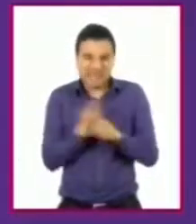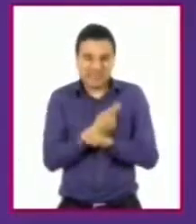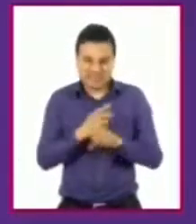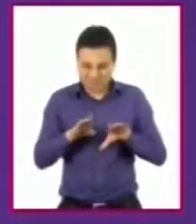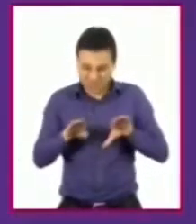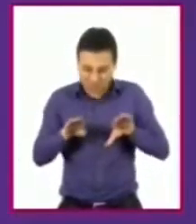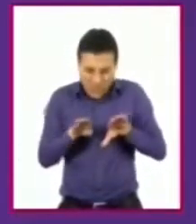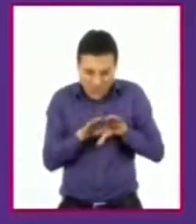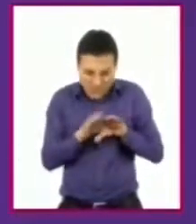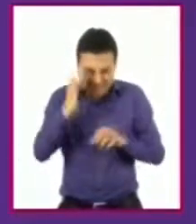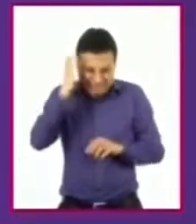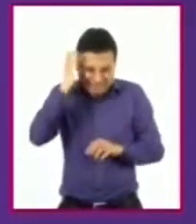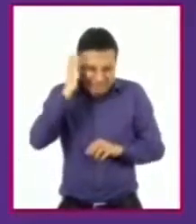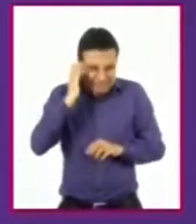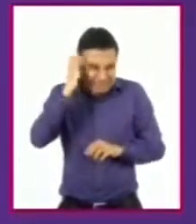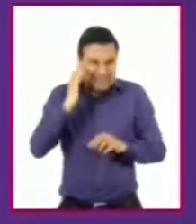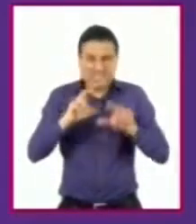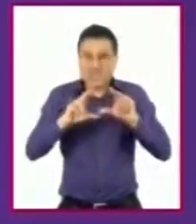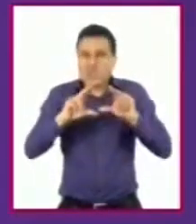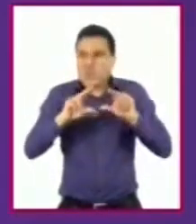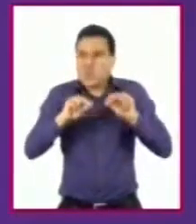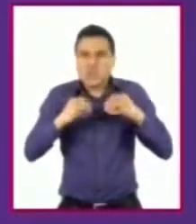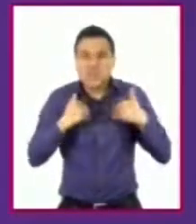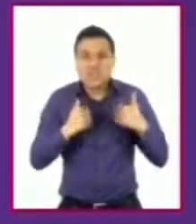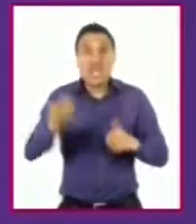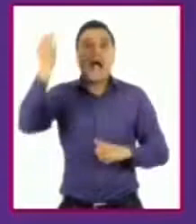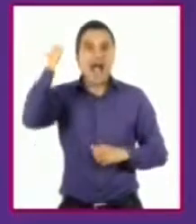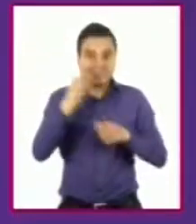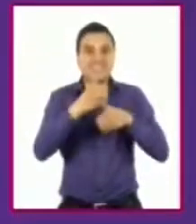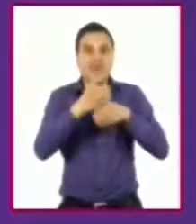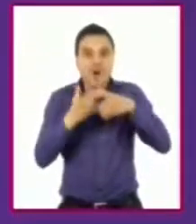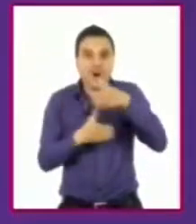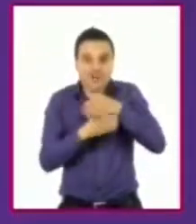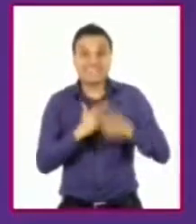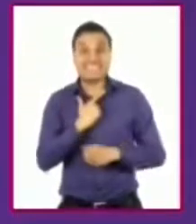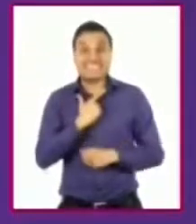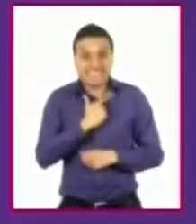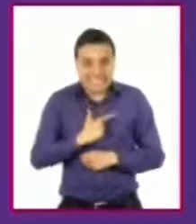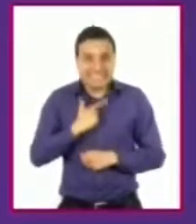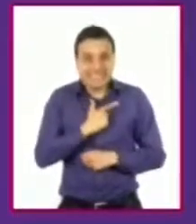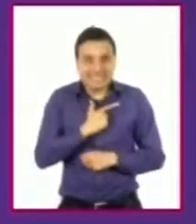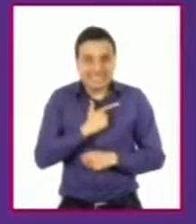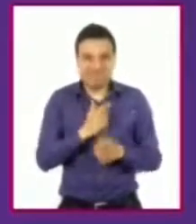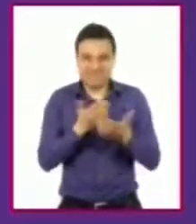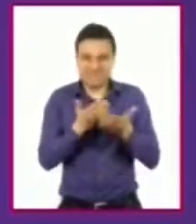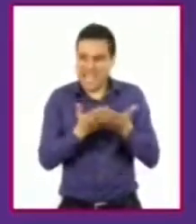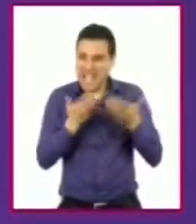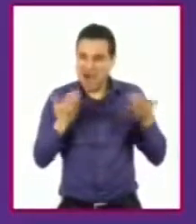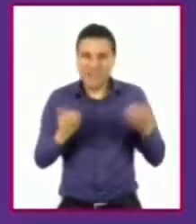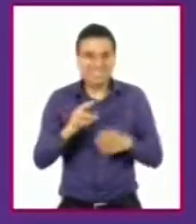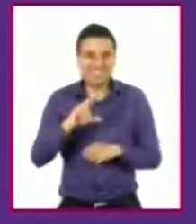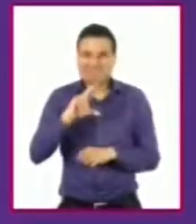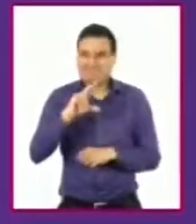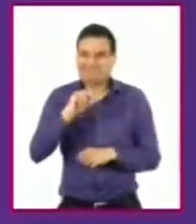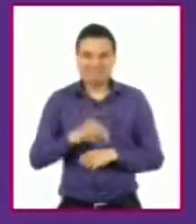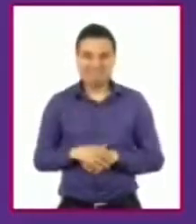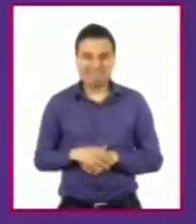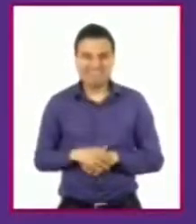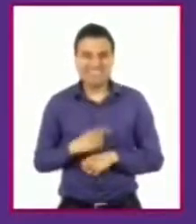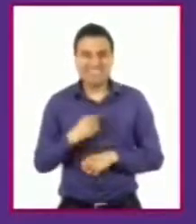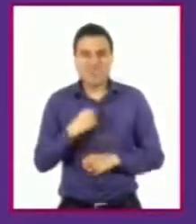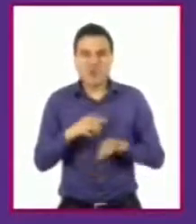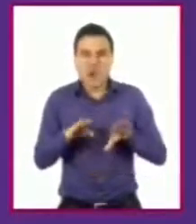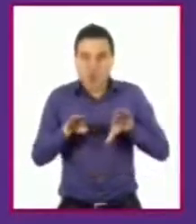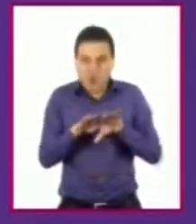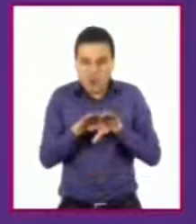comprendemos por qué ya no disfrutamos cosas que antes solíamos hacer. En esta edad se experimenta un deseo